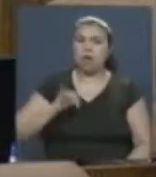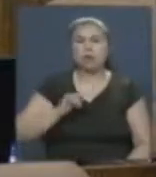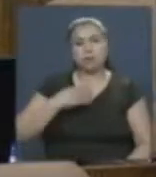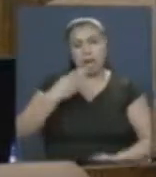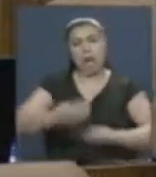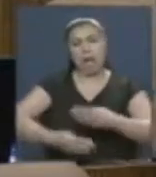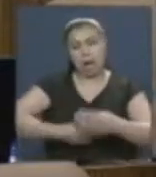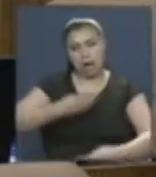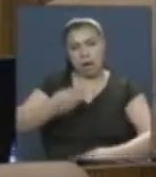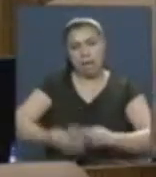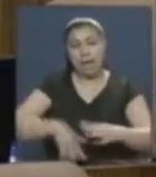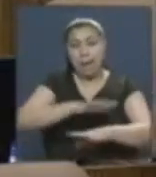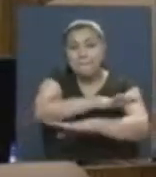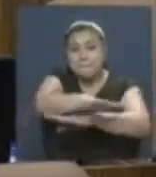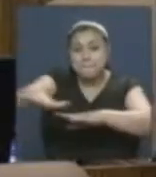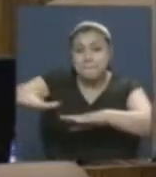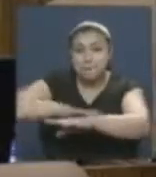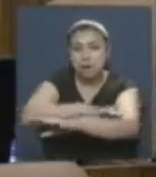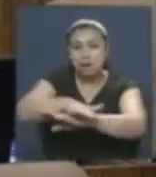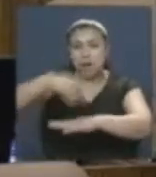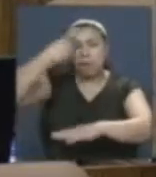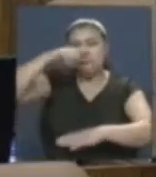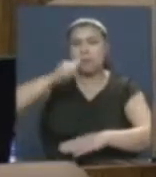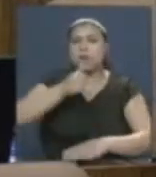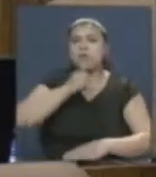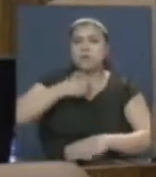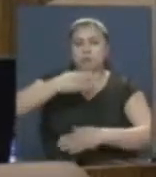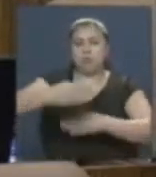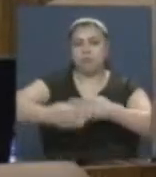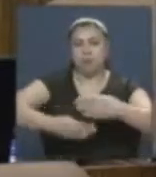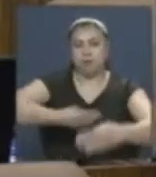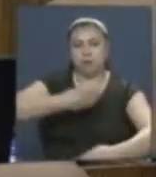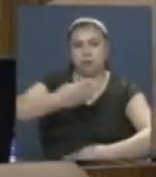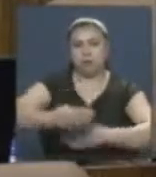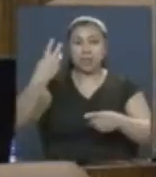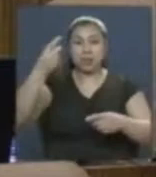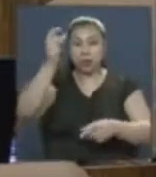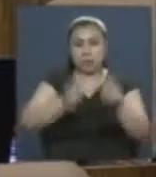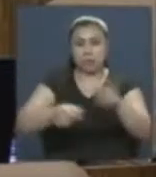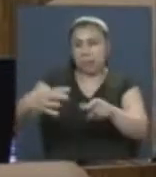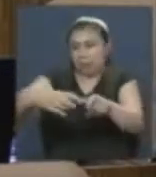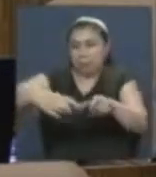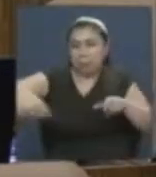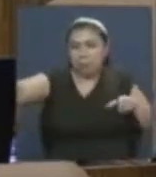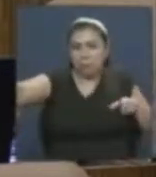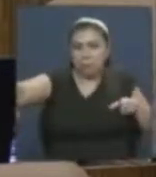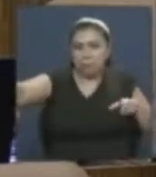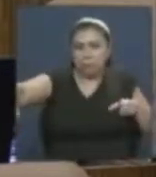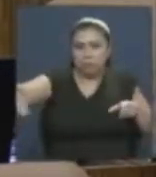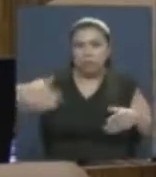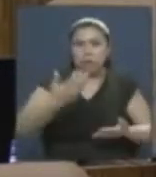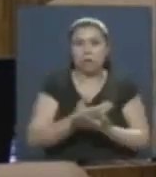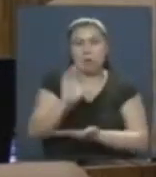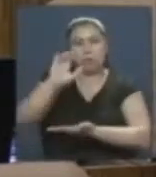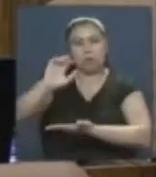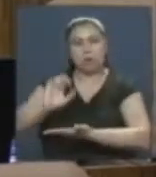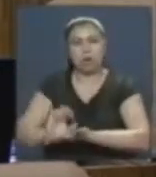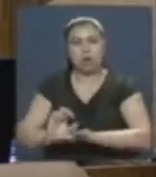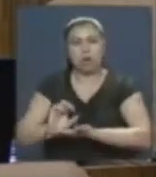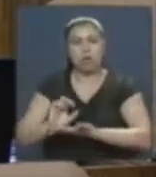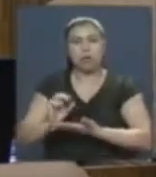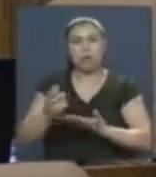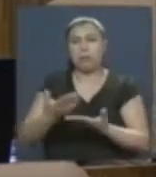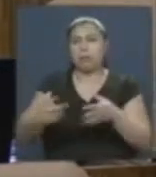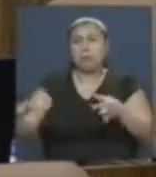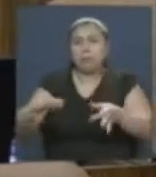materia de pavimentación, no se logró avanzar en lo que significa la apertura de la faja nueva. Tener un Estado que no logre integrar a su territorio